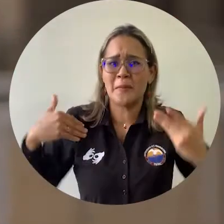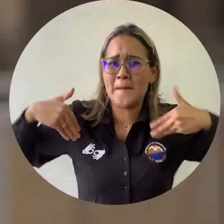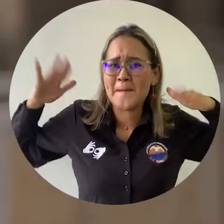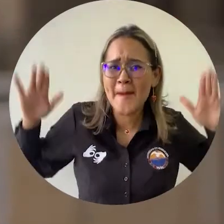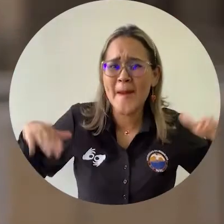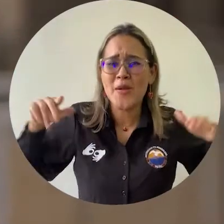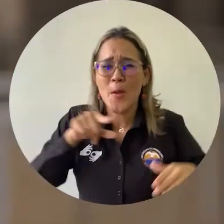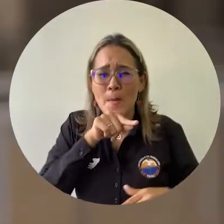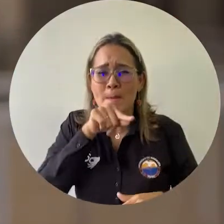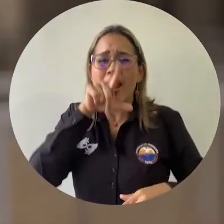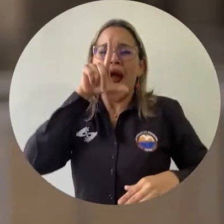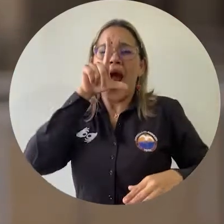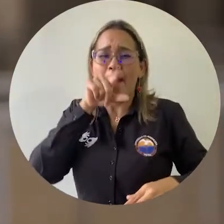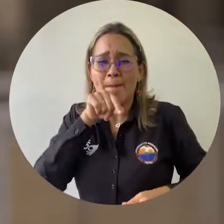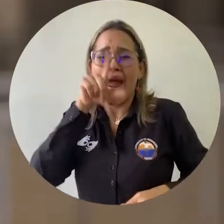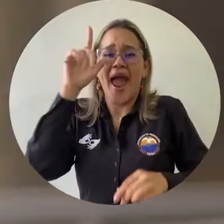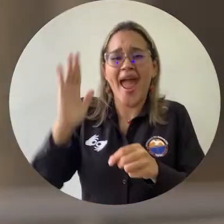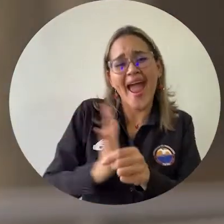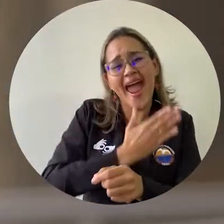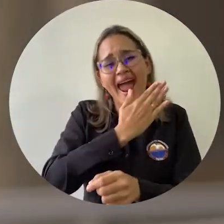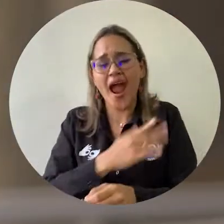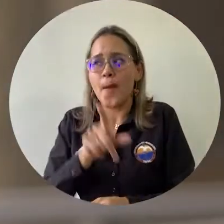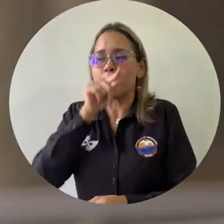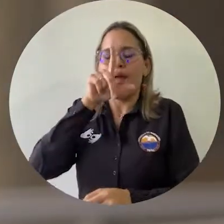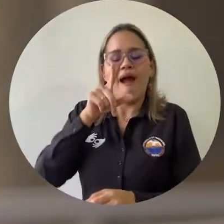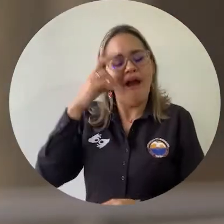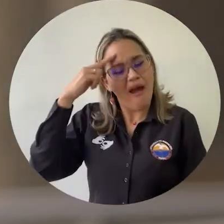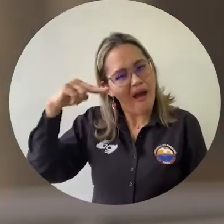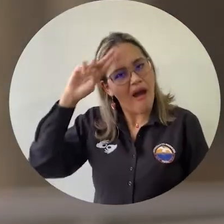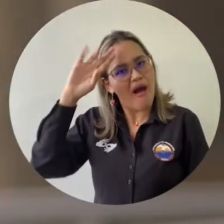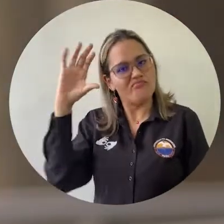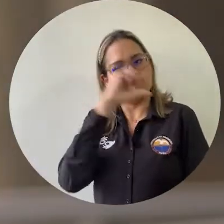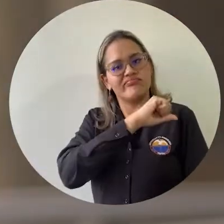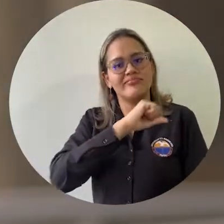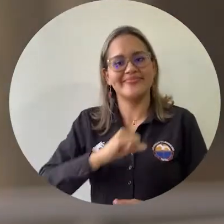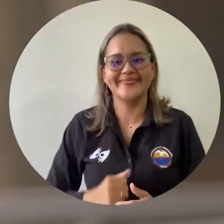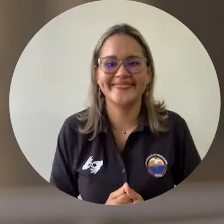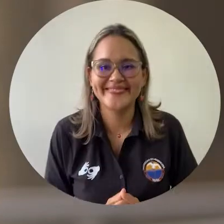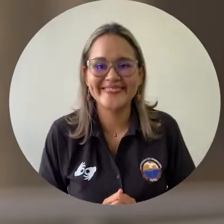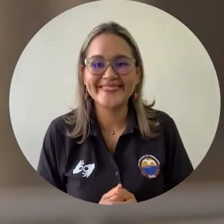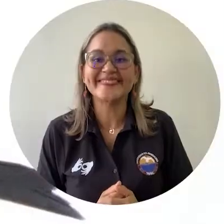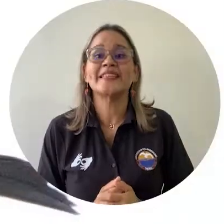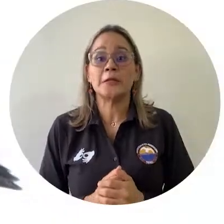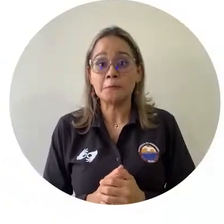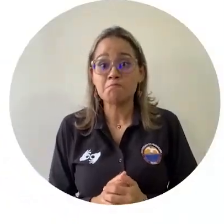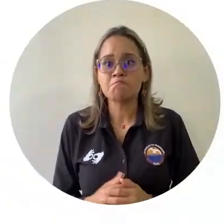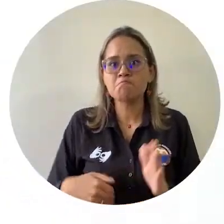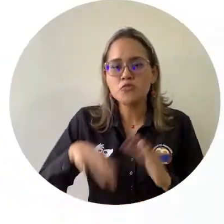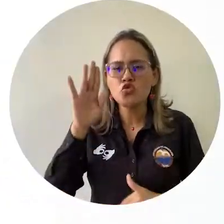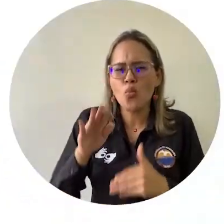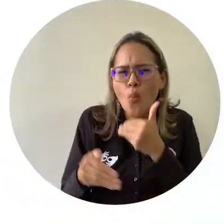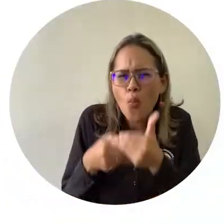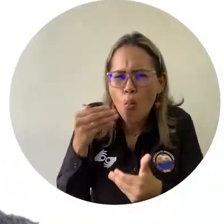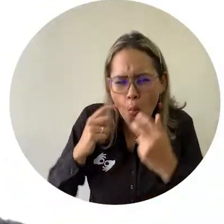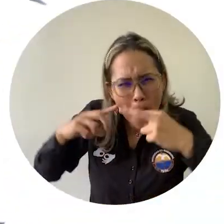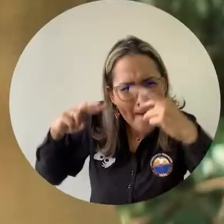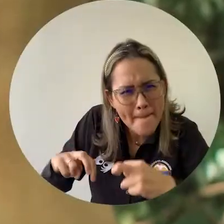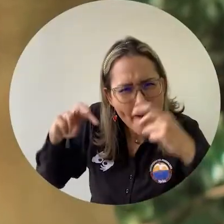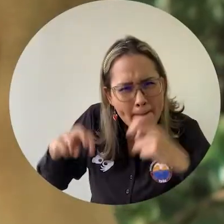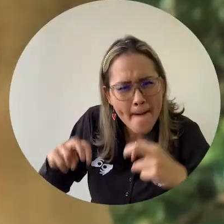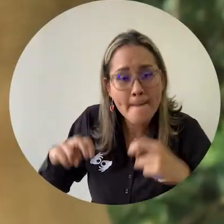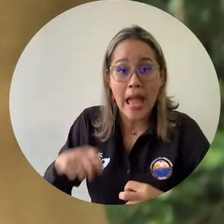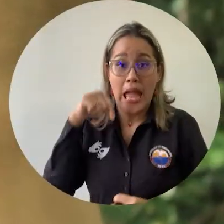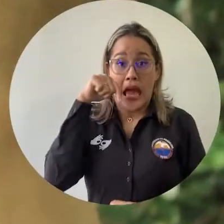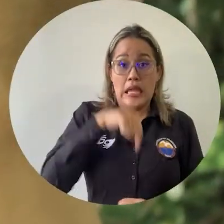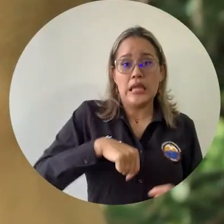pájaros por medio de cantos. Nosotros los interpretamos y creo que nos interrelacionamos mucho con la fauna. A través de sus